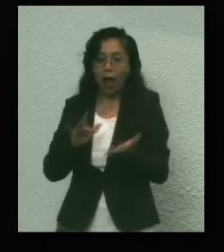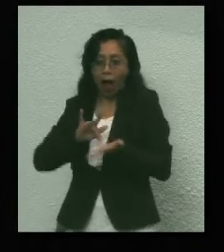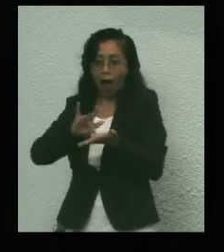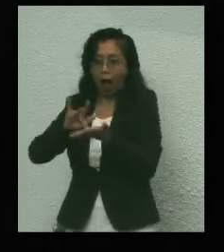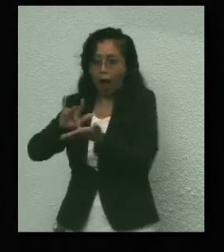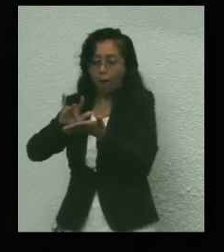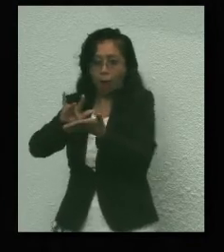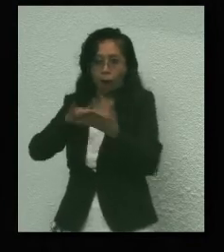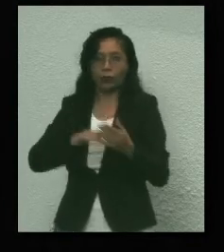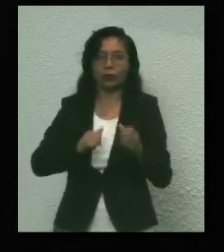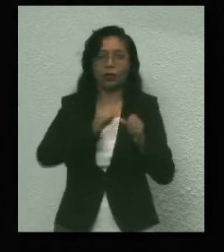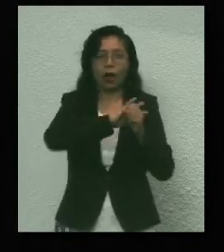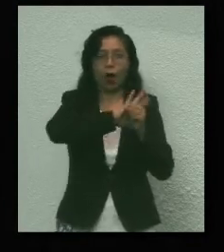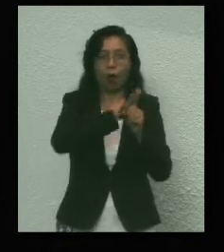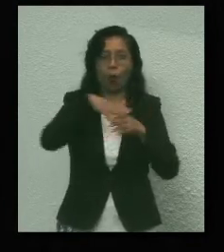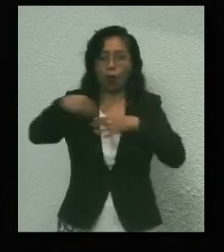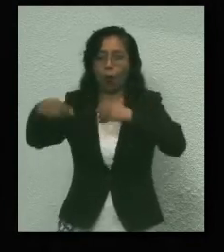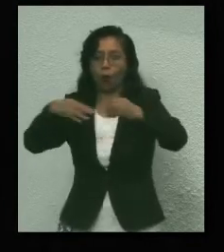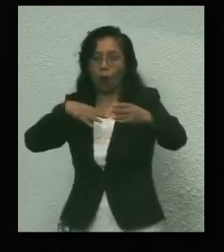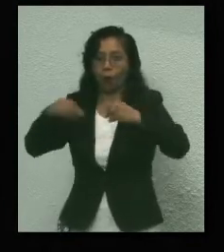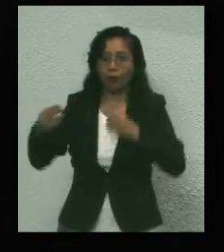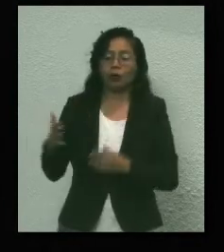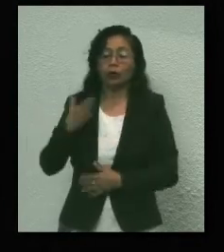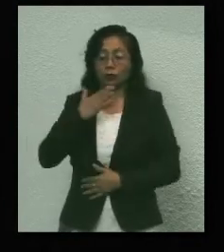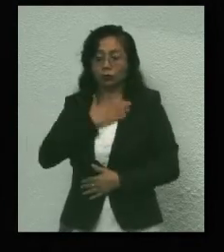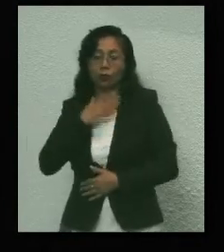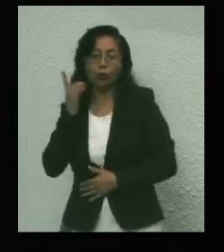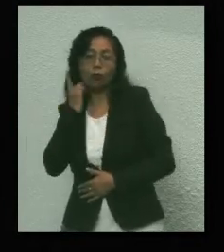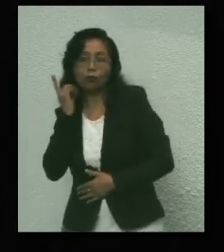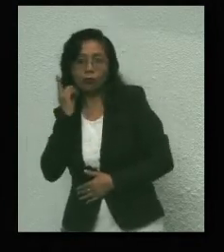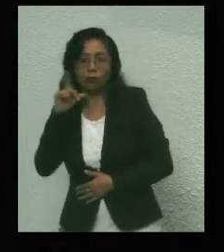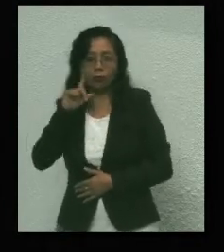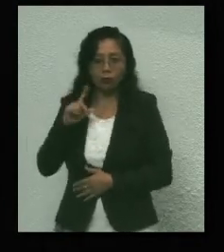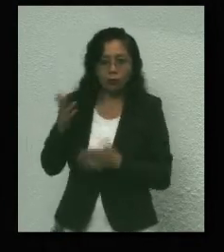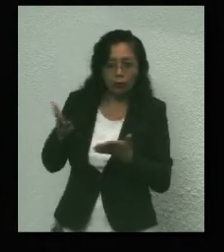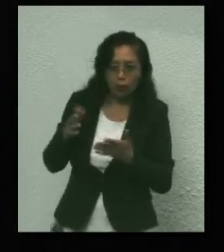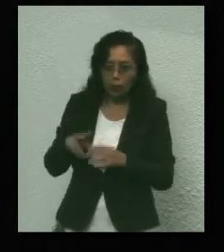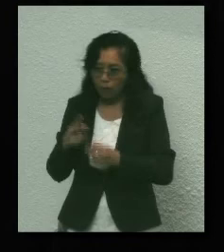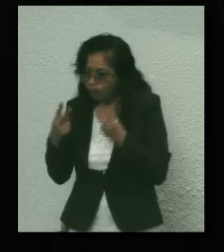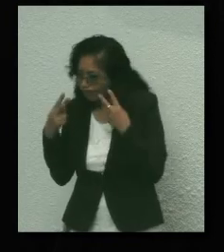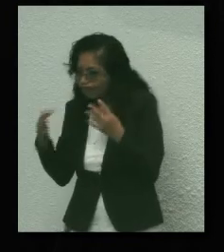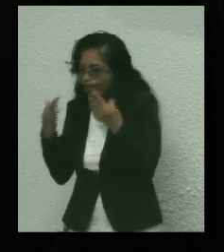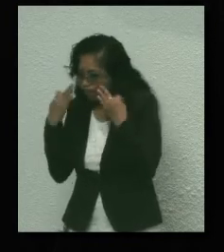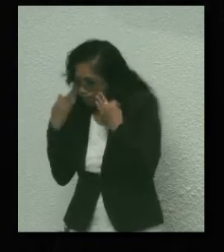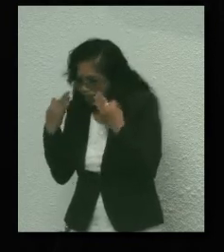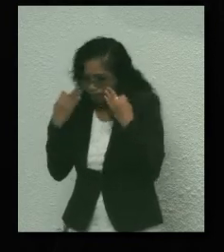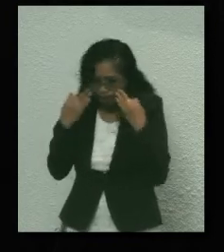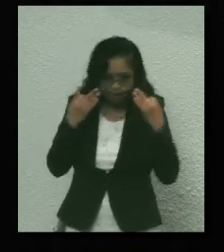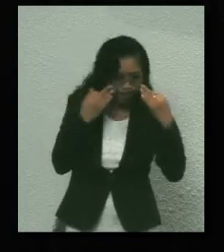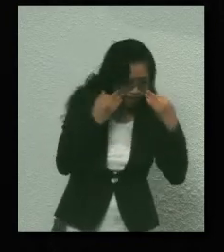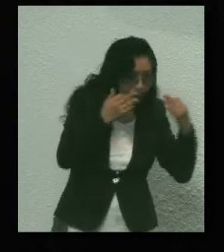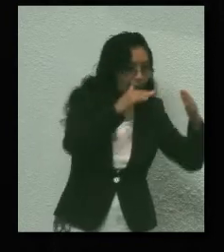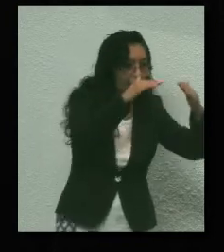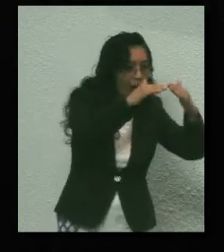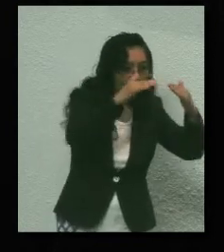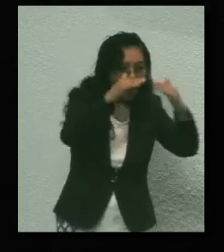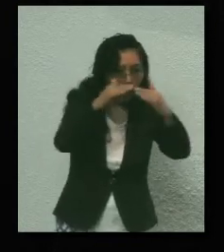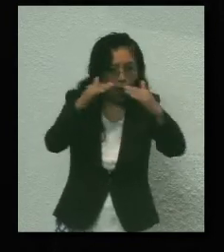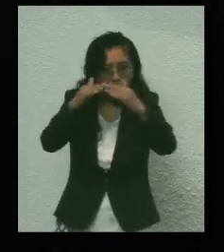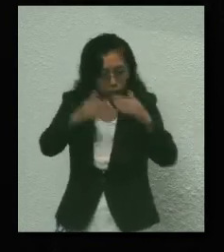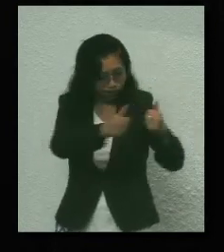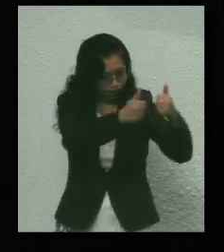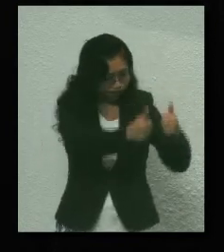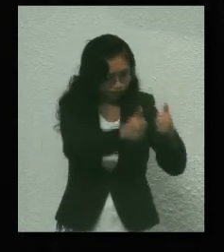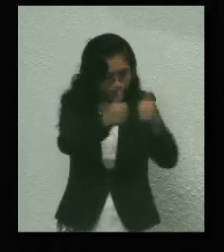propagación del virus. Como legisladora, pude constatar la entrega de despensas para que las familias se quedaran en casa